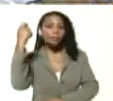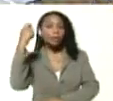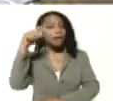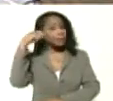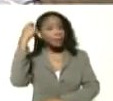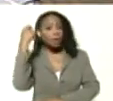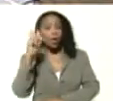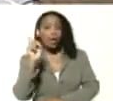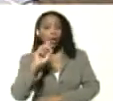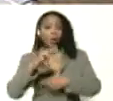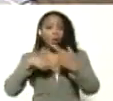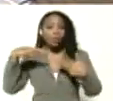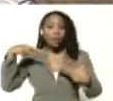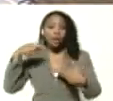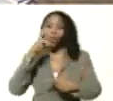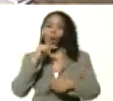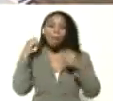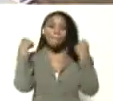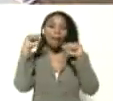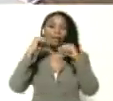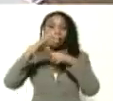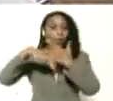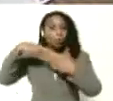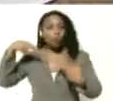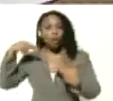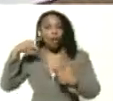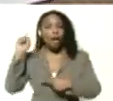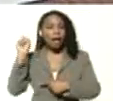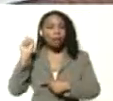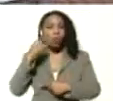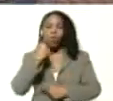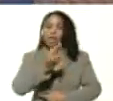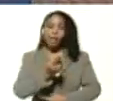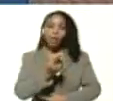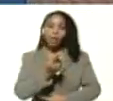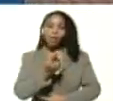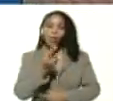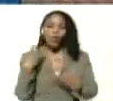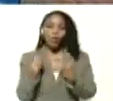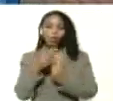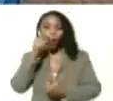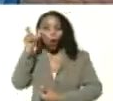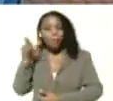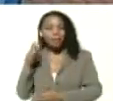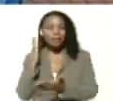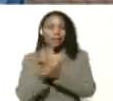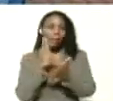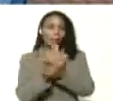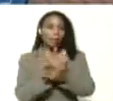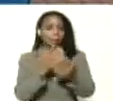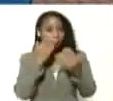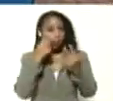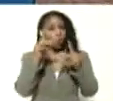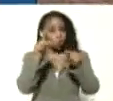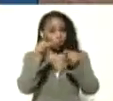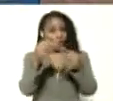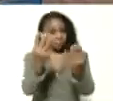teoría revolucionaria no hay práctica revolucionaria. Lo diríamos con Lenin, por siempre. Fíjense ustedes,